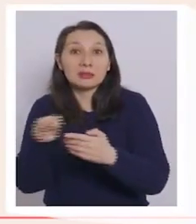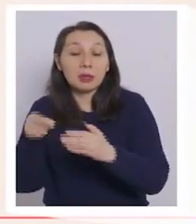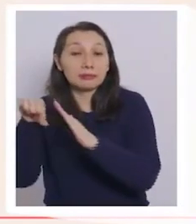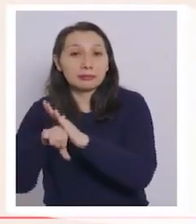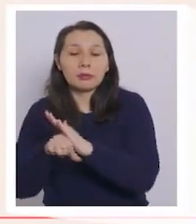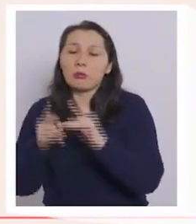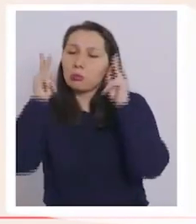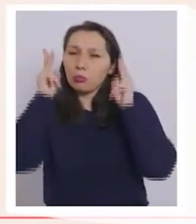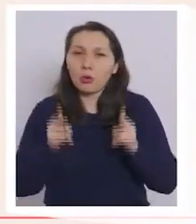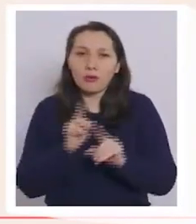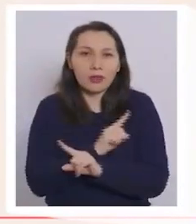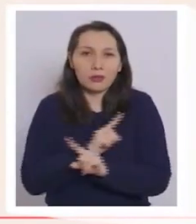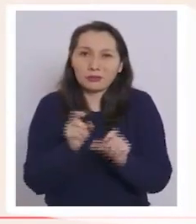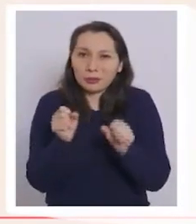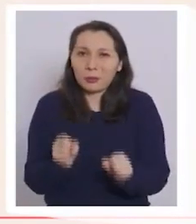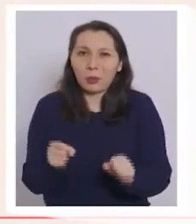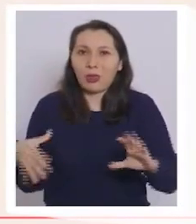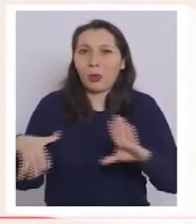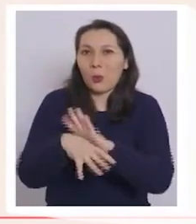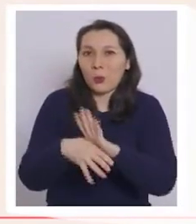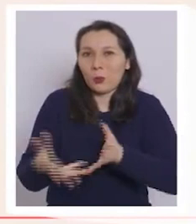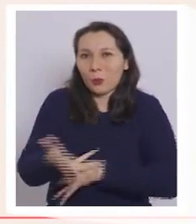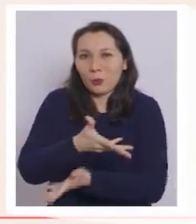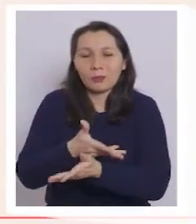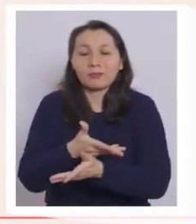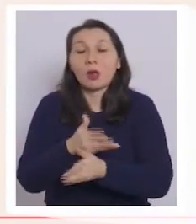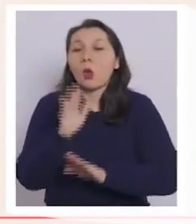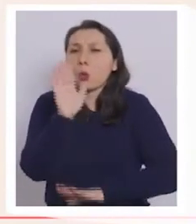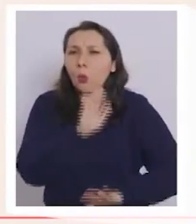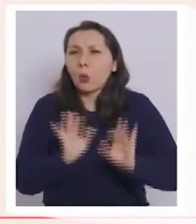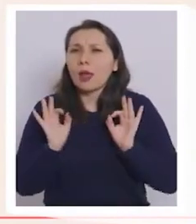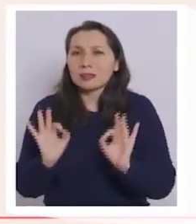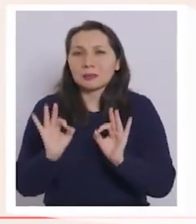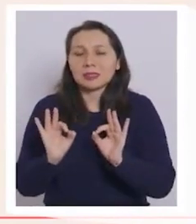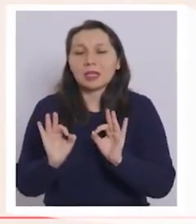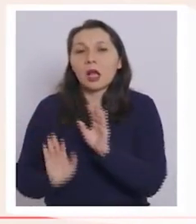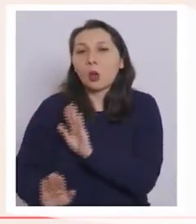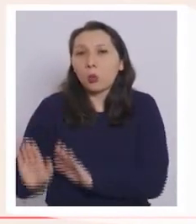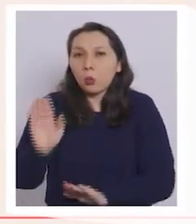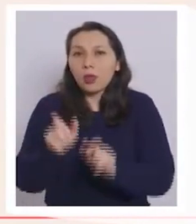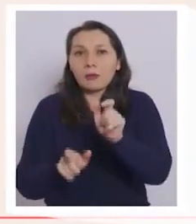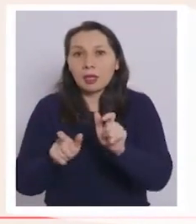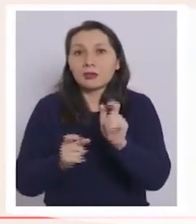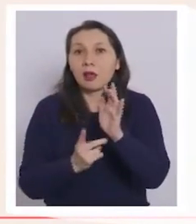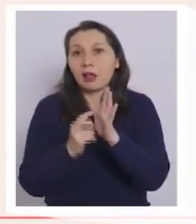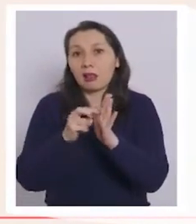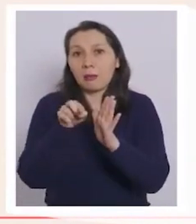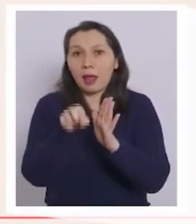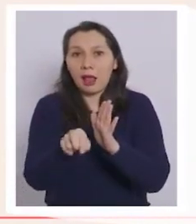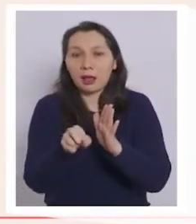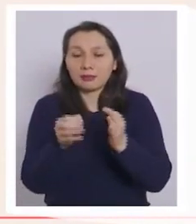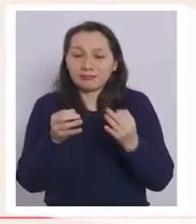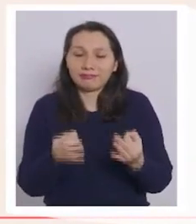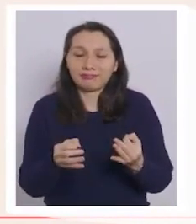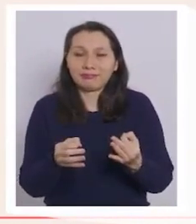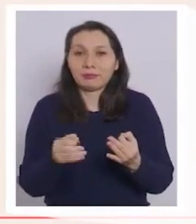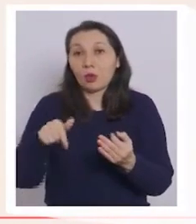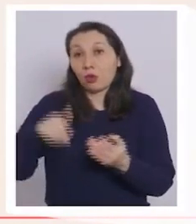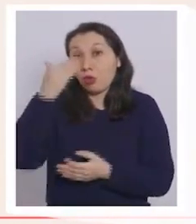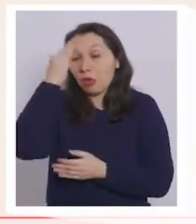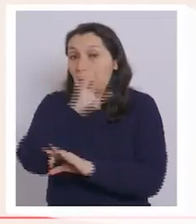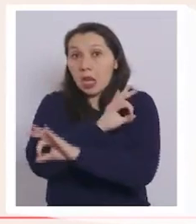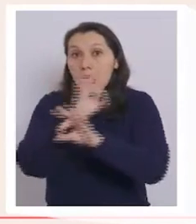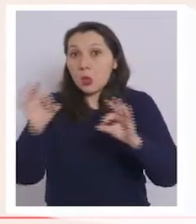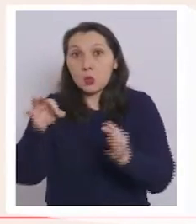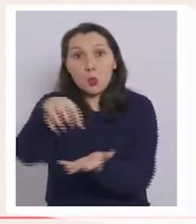Una medida cuyo objetivo, obviamente, es tener un cuidado especial y proteger a quienes estén en aquellos lugares. Hoy día, de hecho, no hay